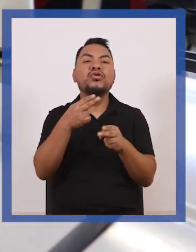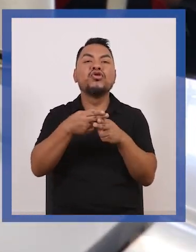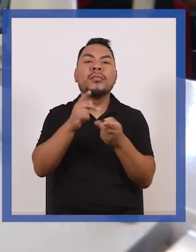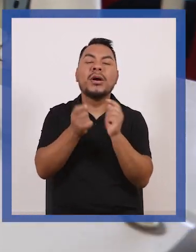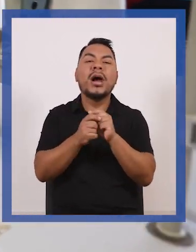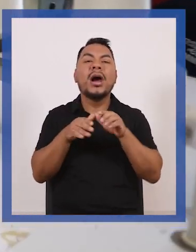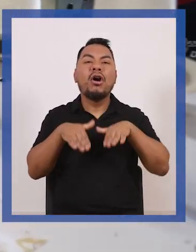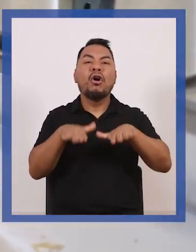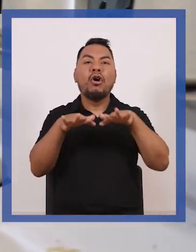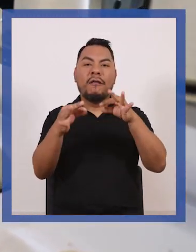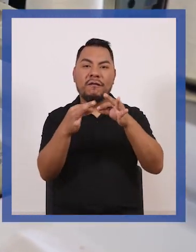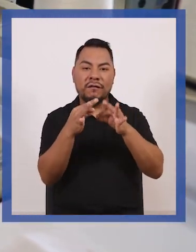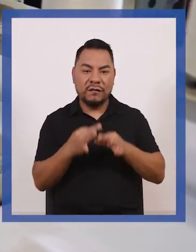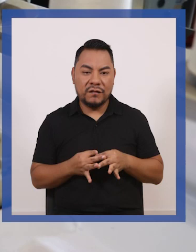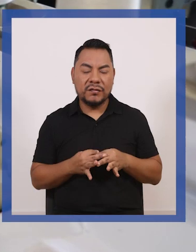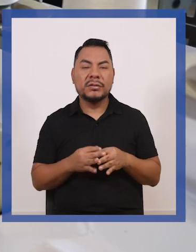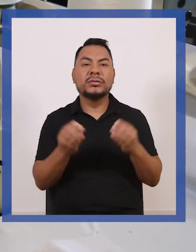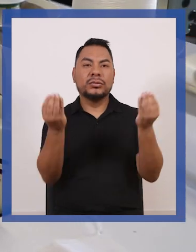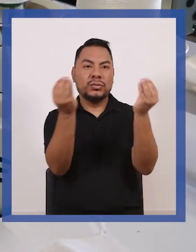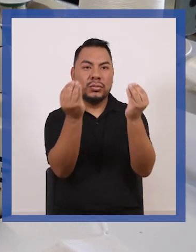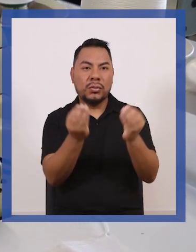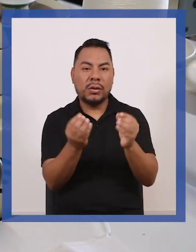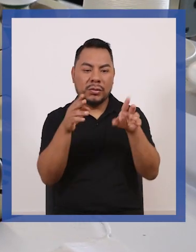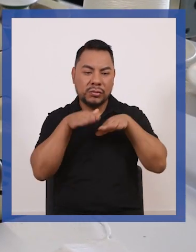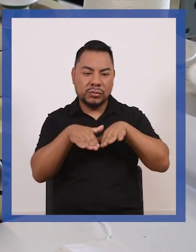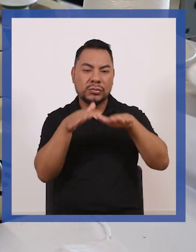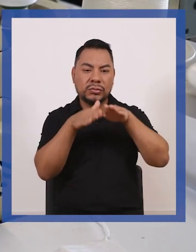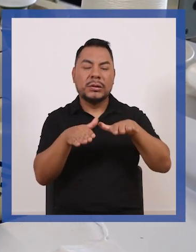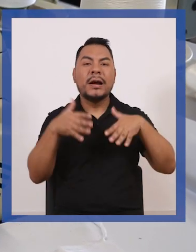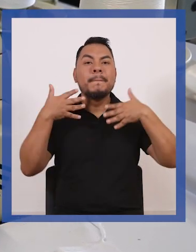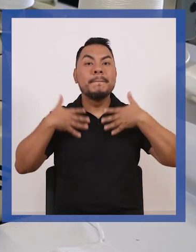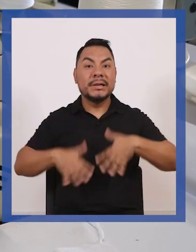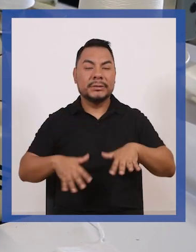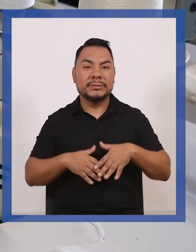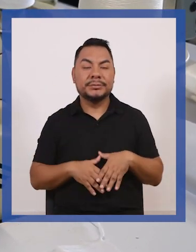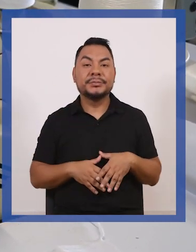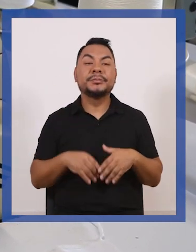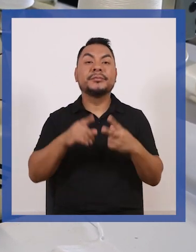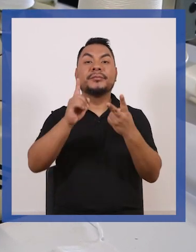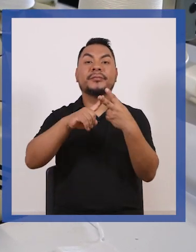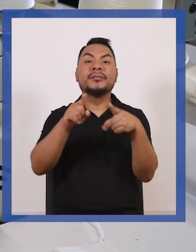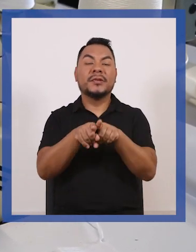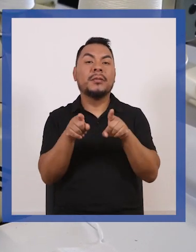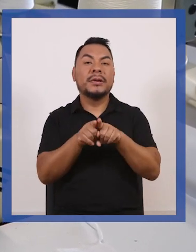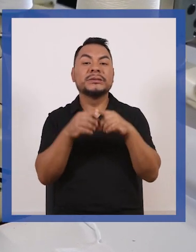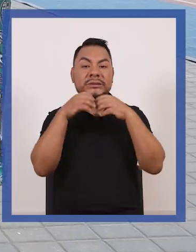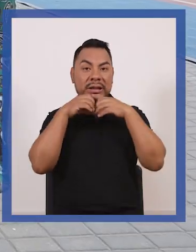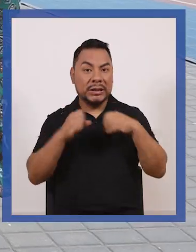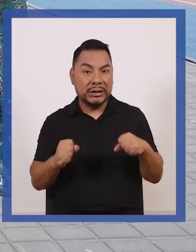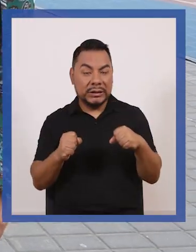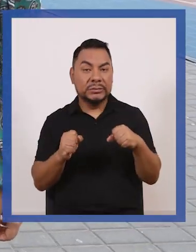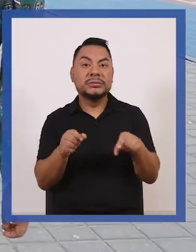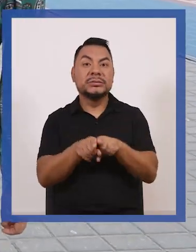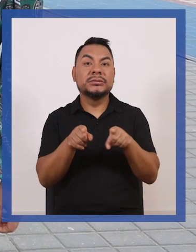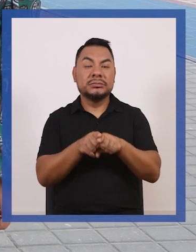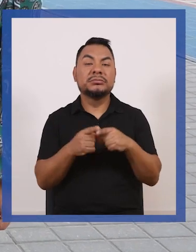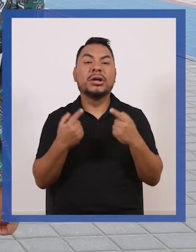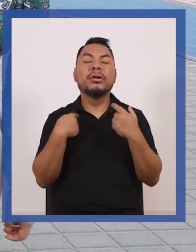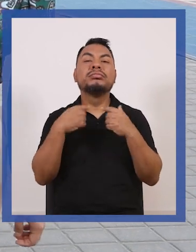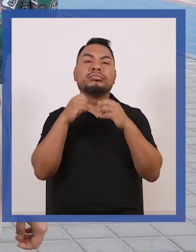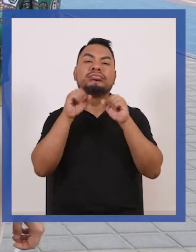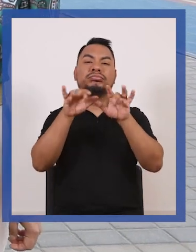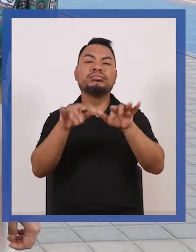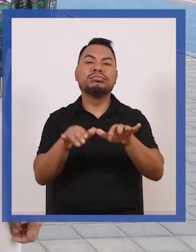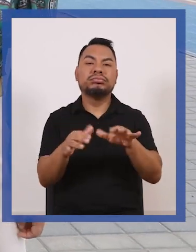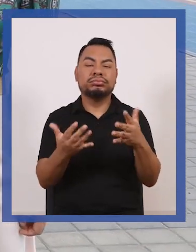pero dentro de las familias también le llaman tecnología del vestido a nivel de secretariado por ejemplo que también se ha dado